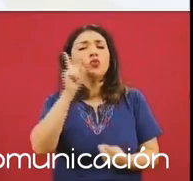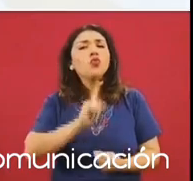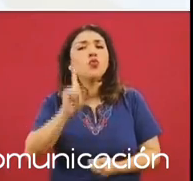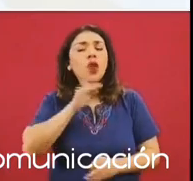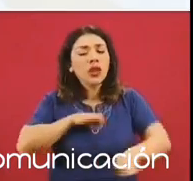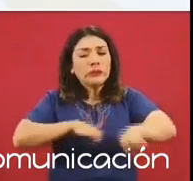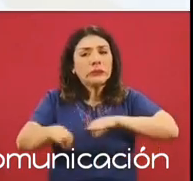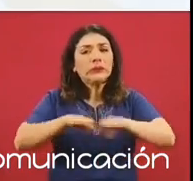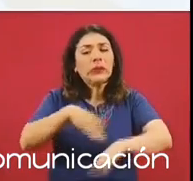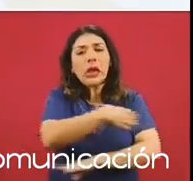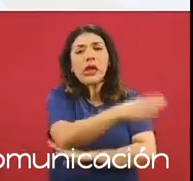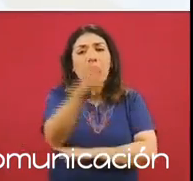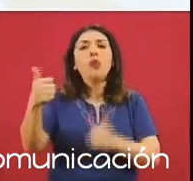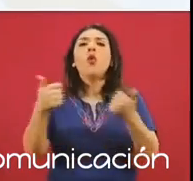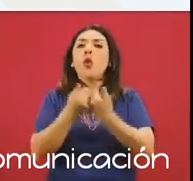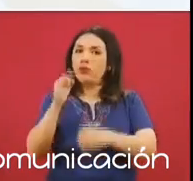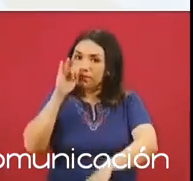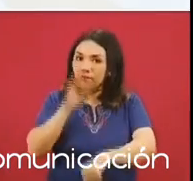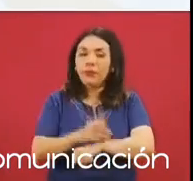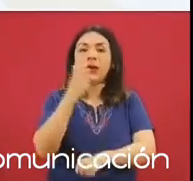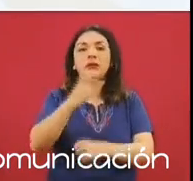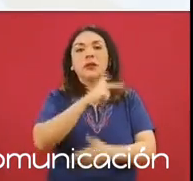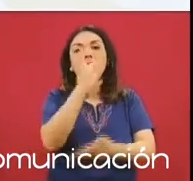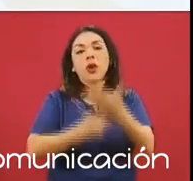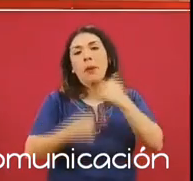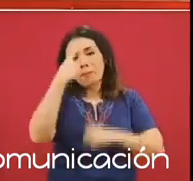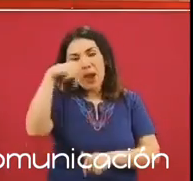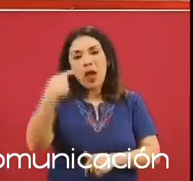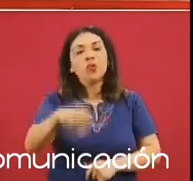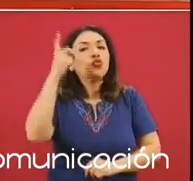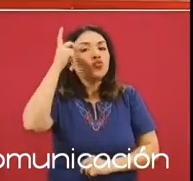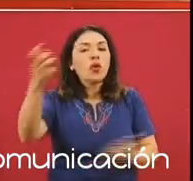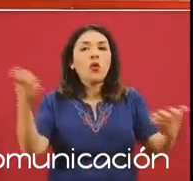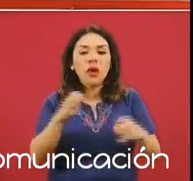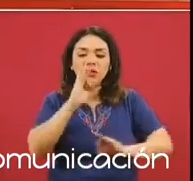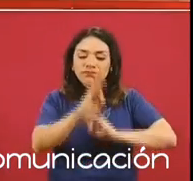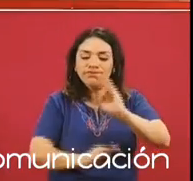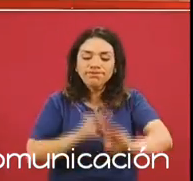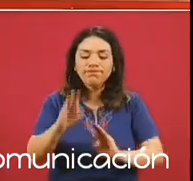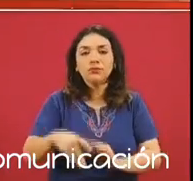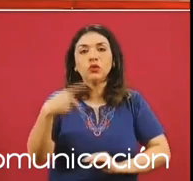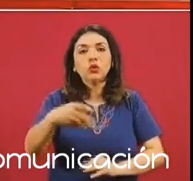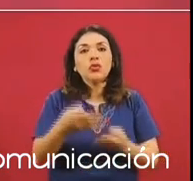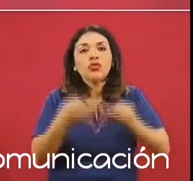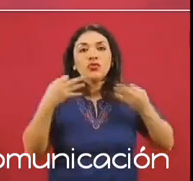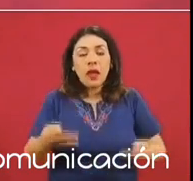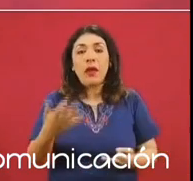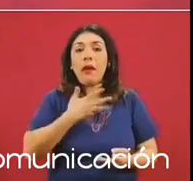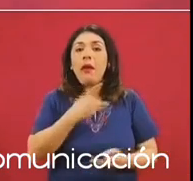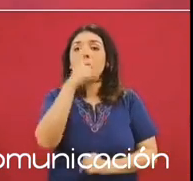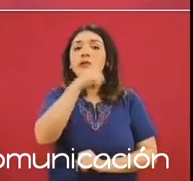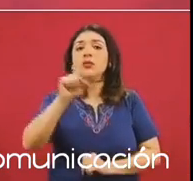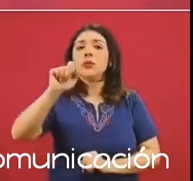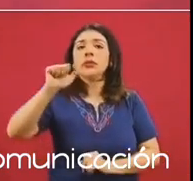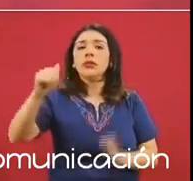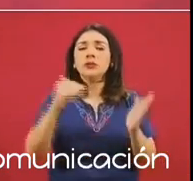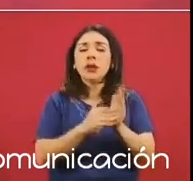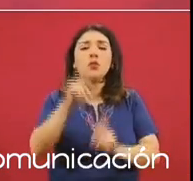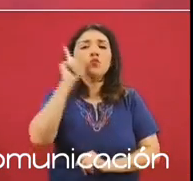son apoyadas en este programa para sembrar sus parcelas. Hay 126 mil mujeres